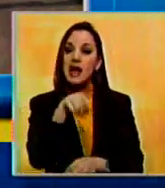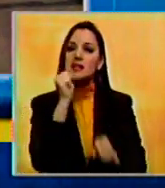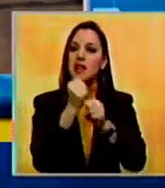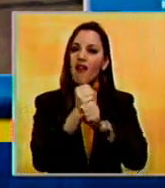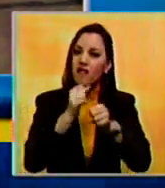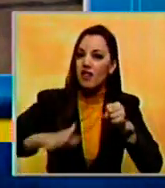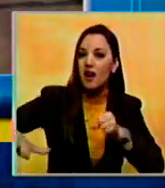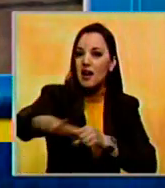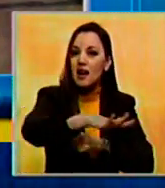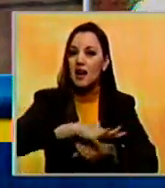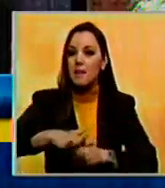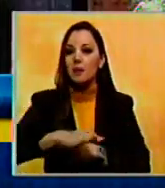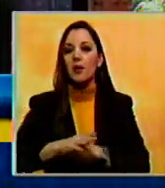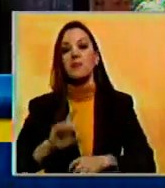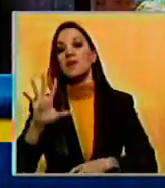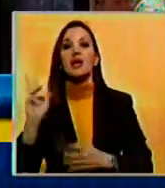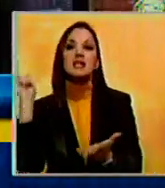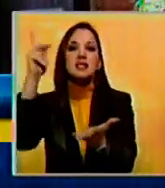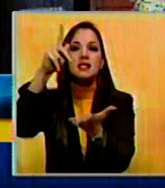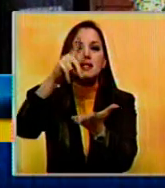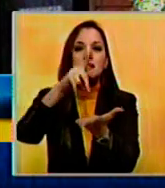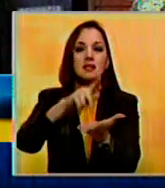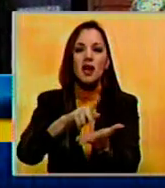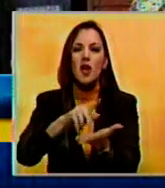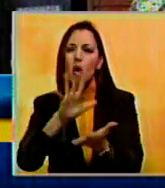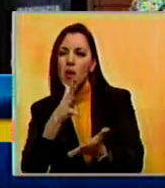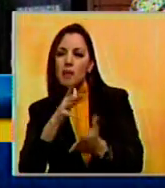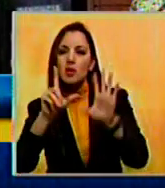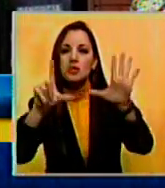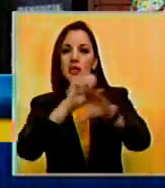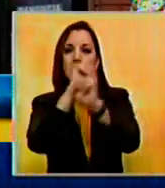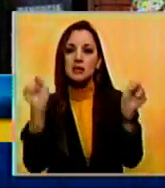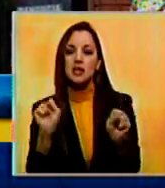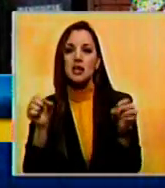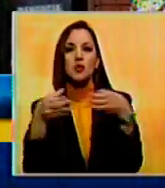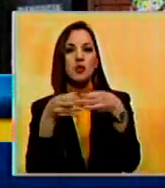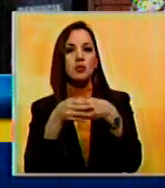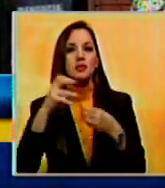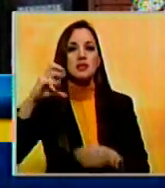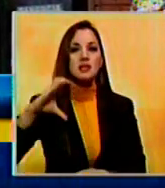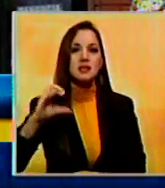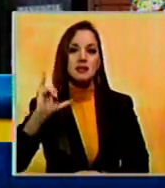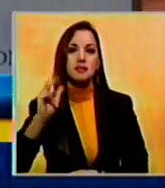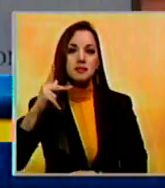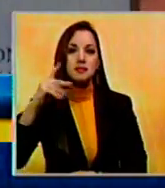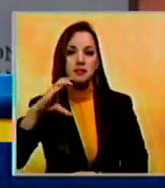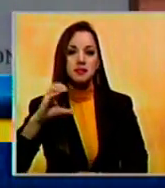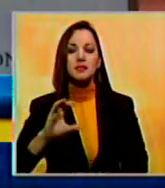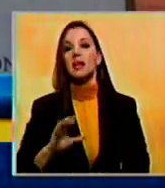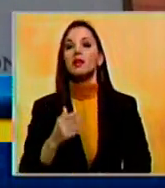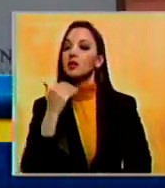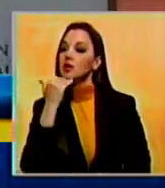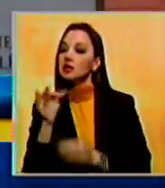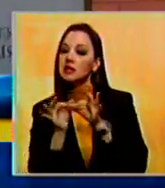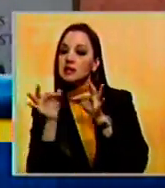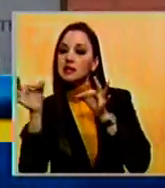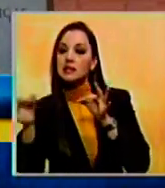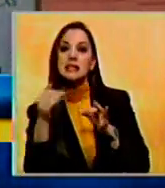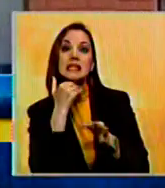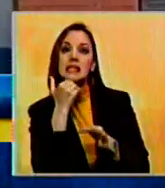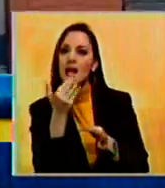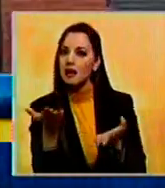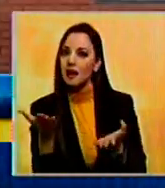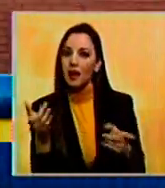Al lugar se apersonaron pasadas las 7 de la mañana una comisión de funcionarios del CICPC, quienes tienen su sede a unos 500 metros del lugar del